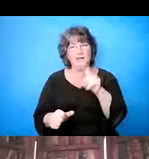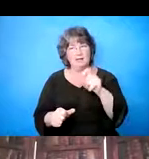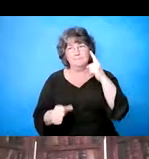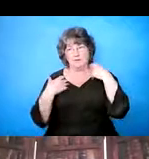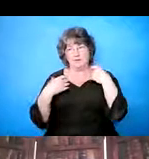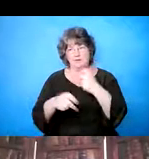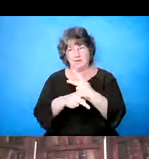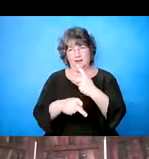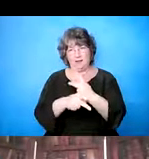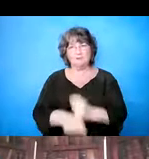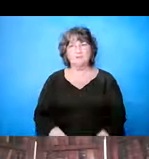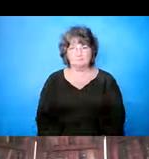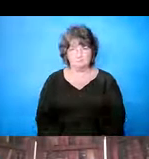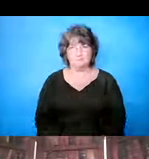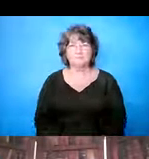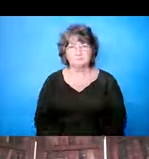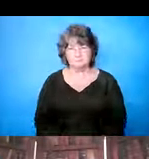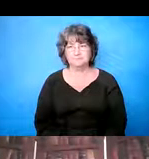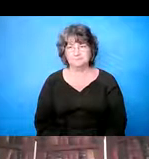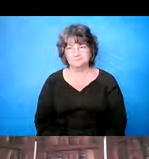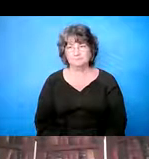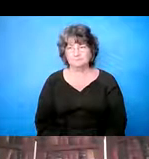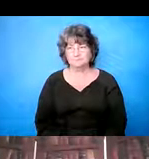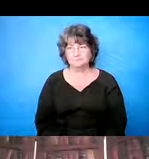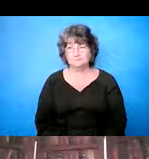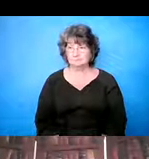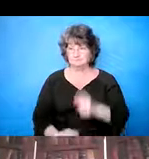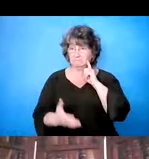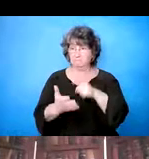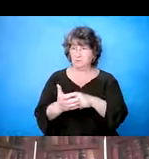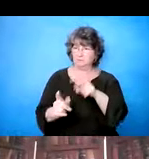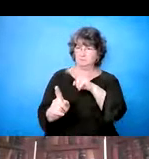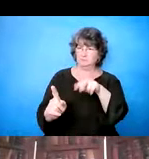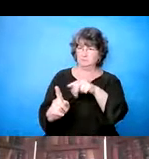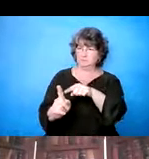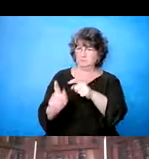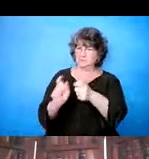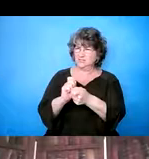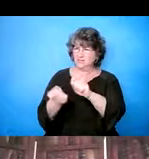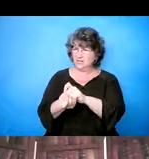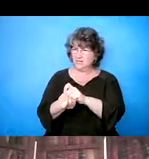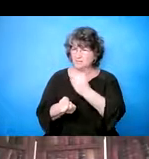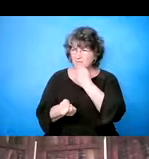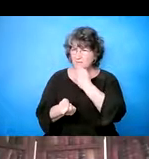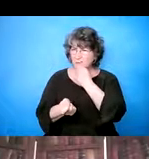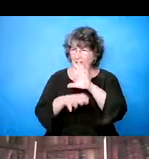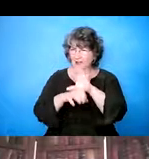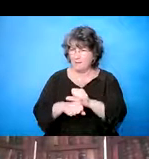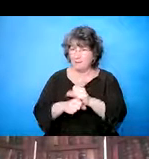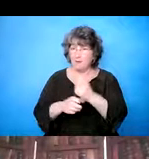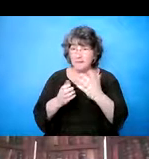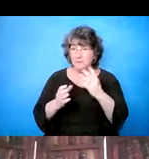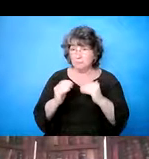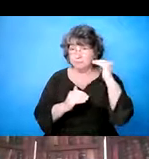Entonces necesitan cuido de salud mental también. Eh, eh, también cuando ven cambios de, de